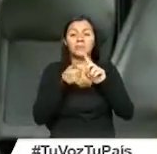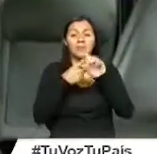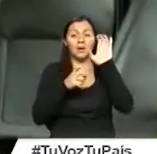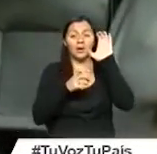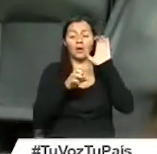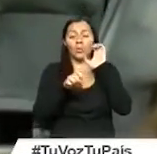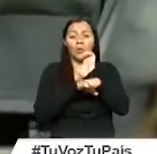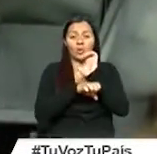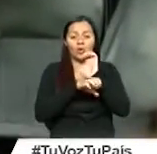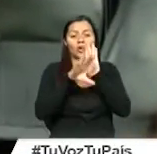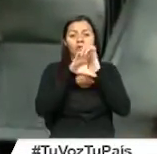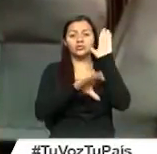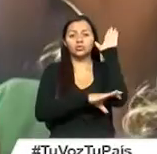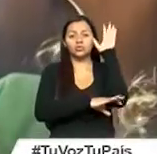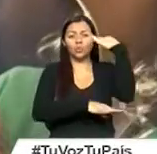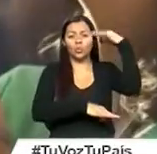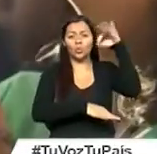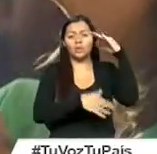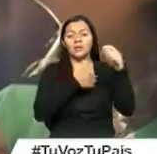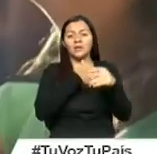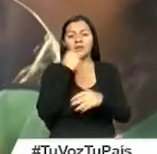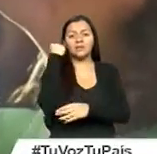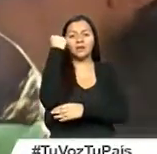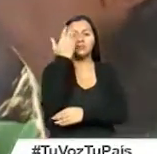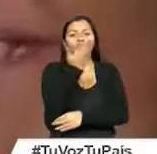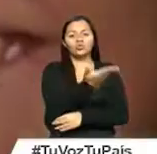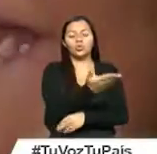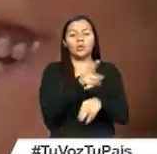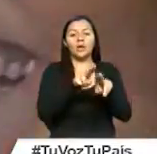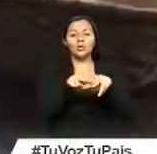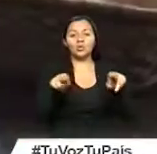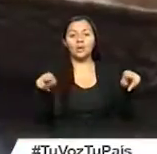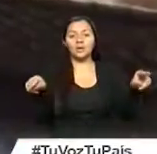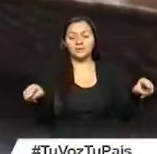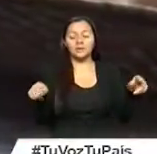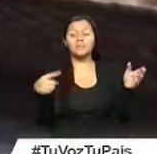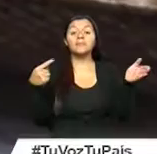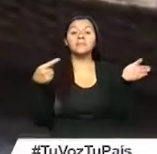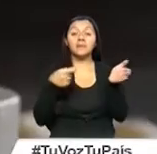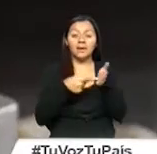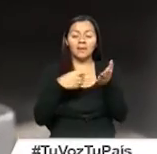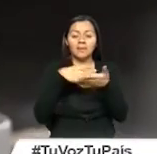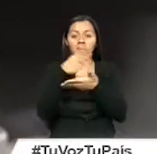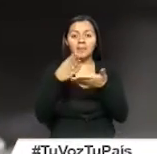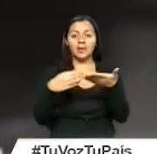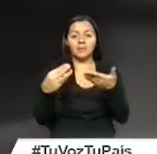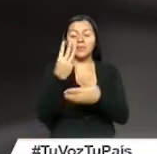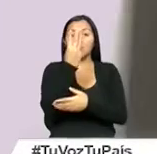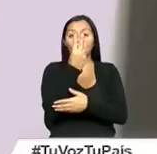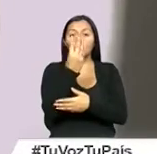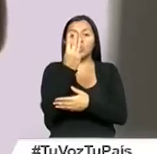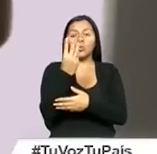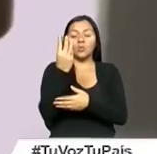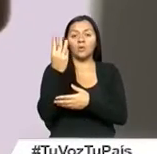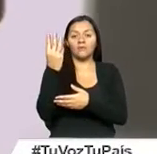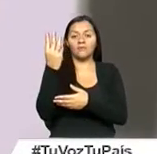naturaleza. Los puntajes de los países se pueden comparar a través del mapa interactivo de la página web www